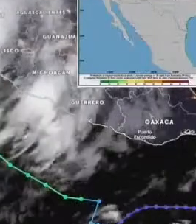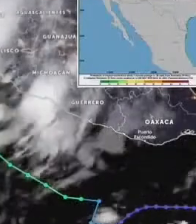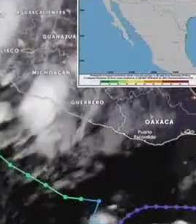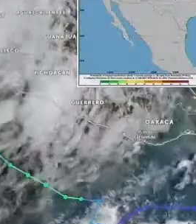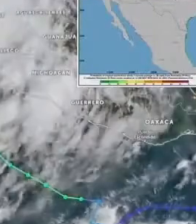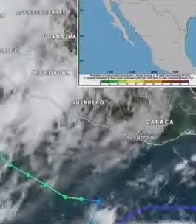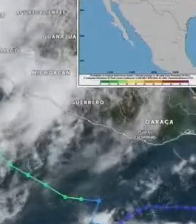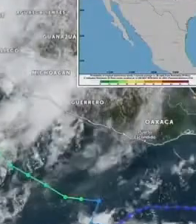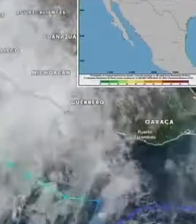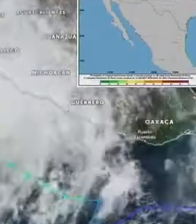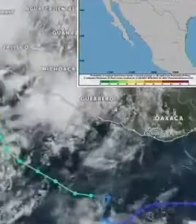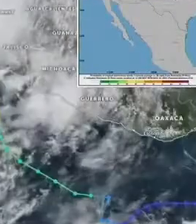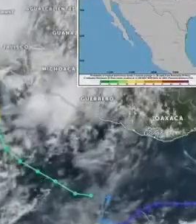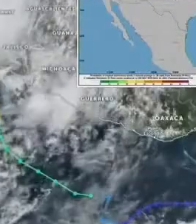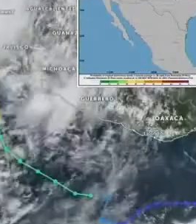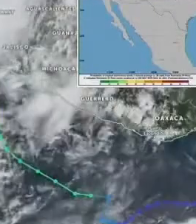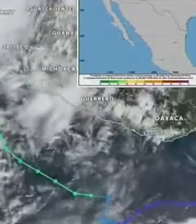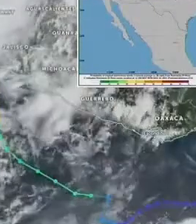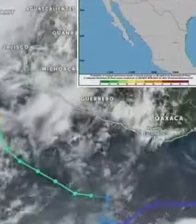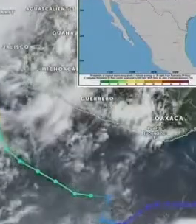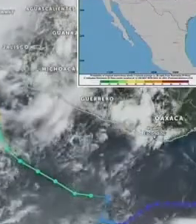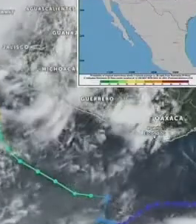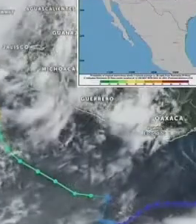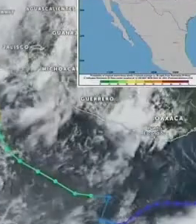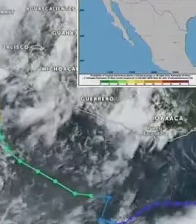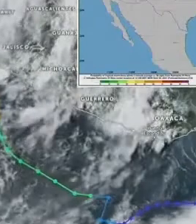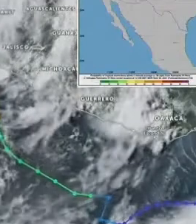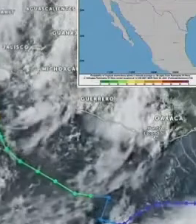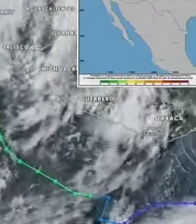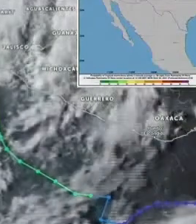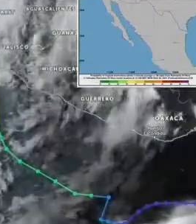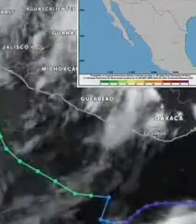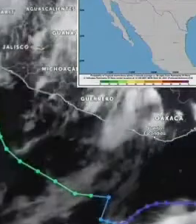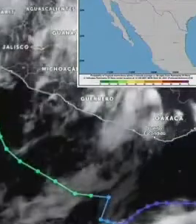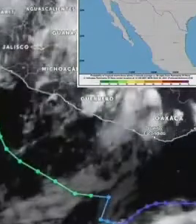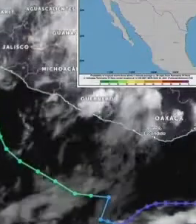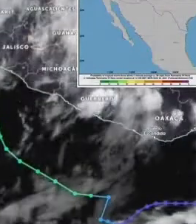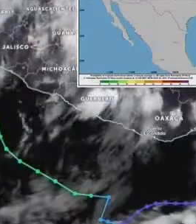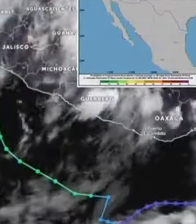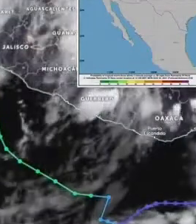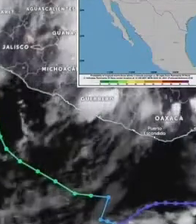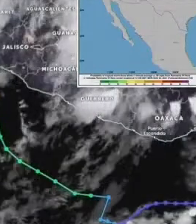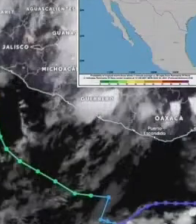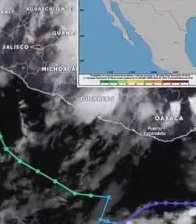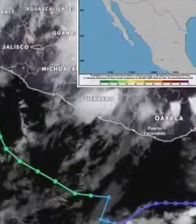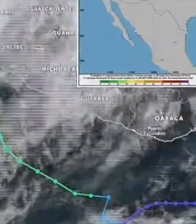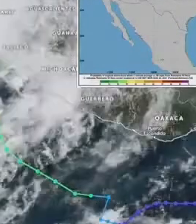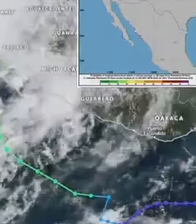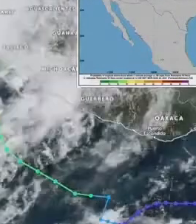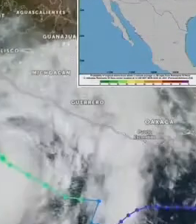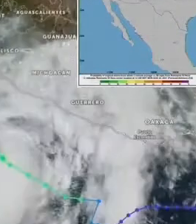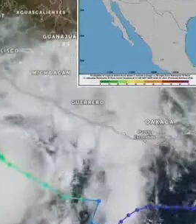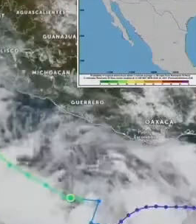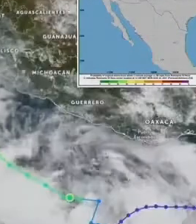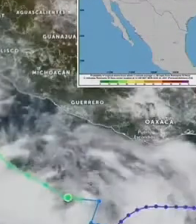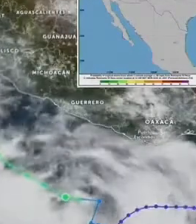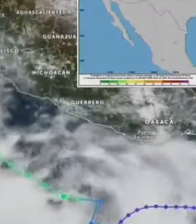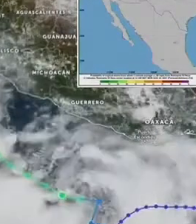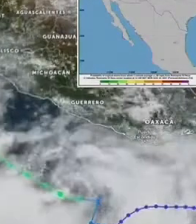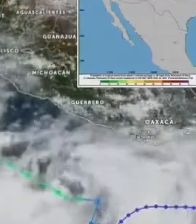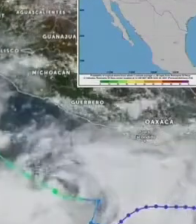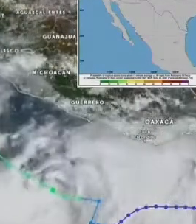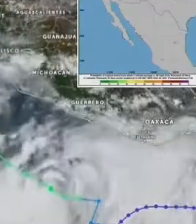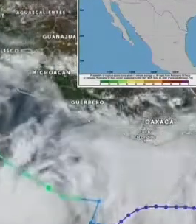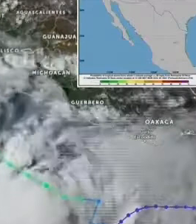los mismos que fueron atendidos con antelación, con acciones preventivas y en el momento que